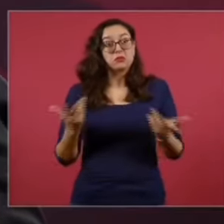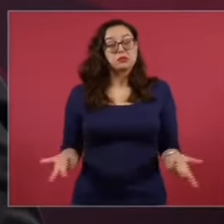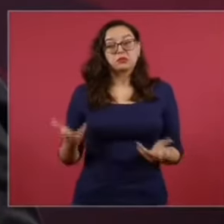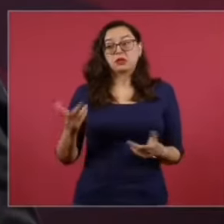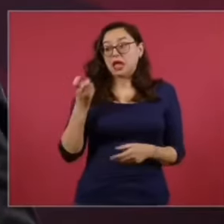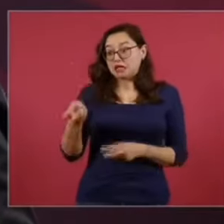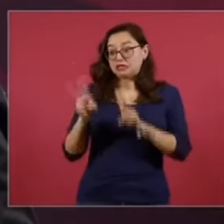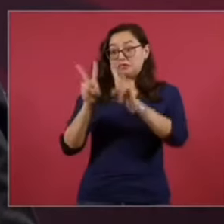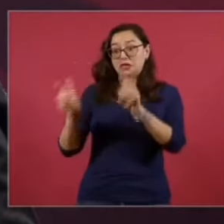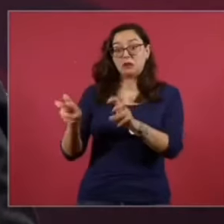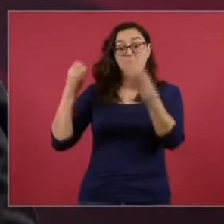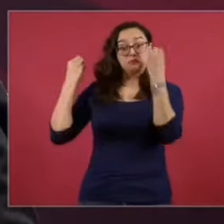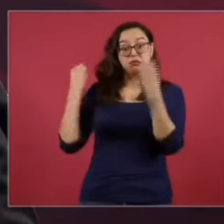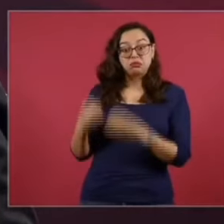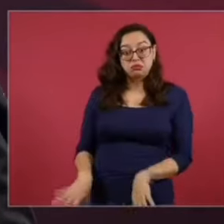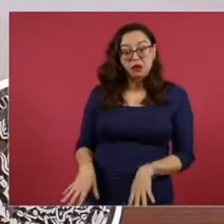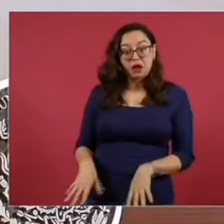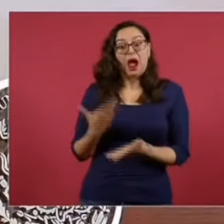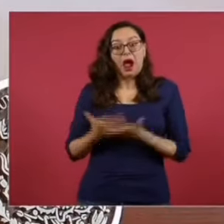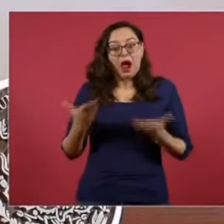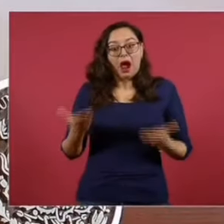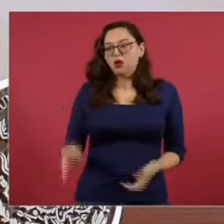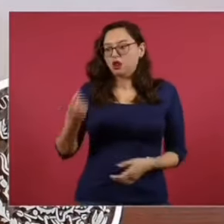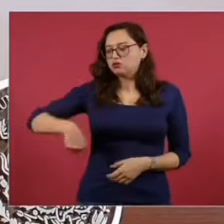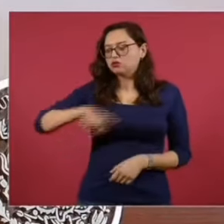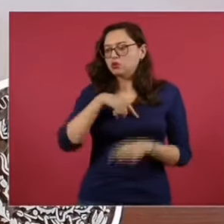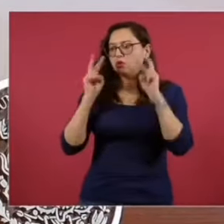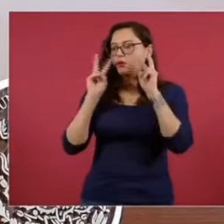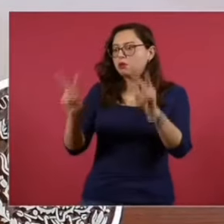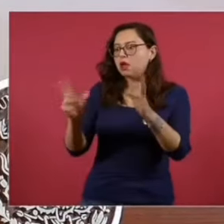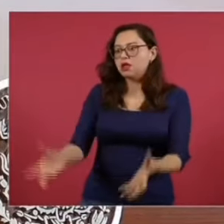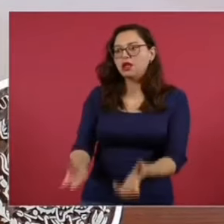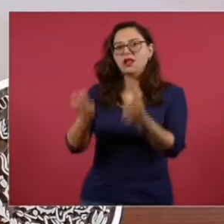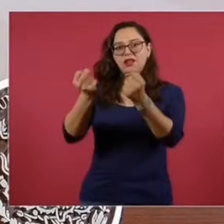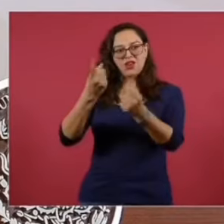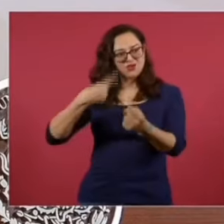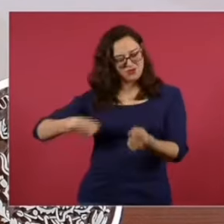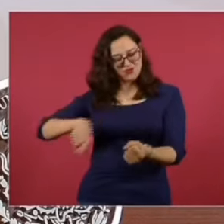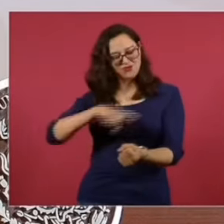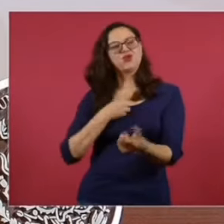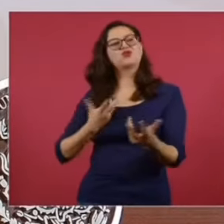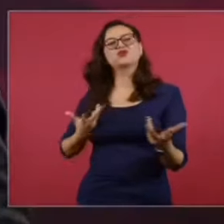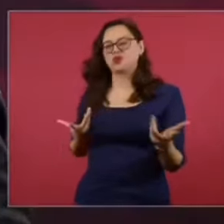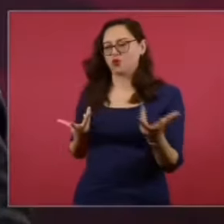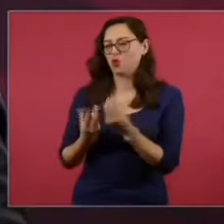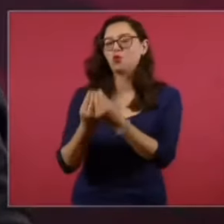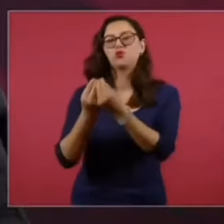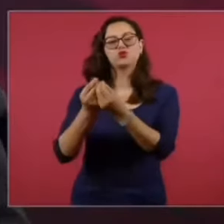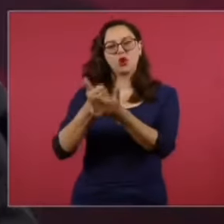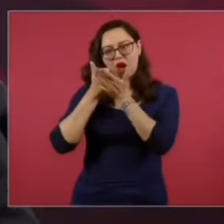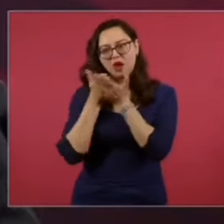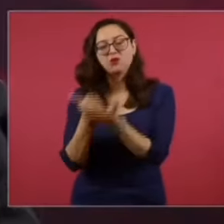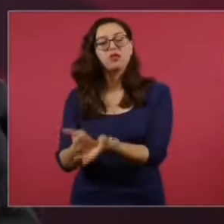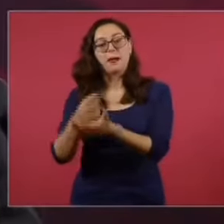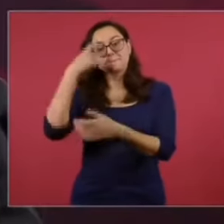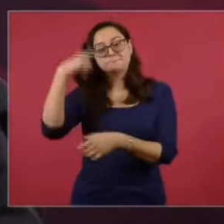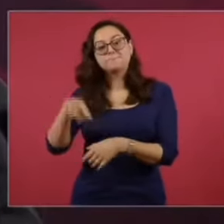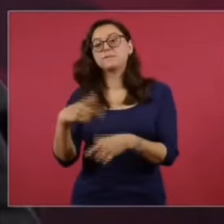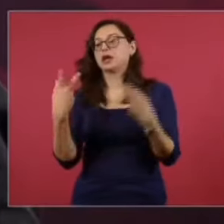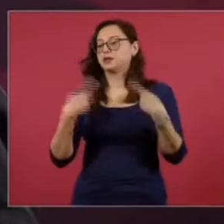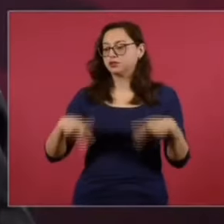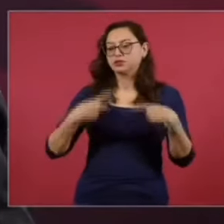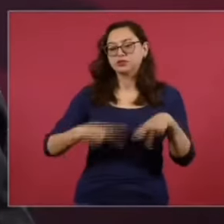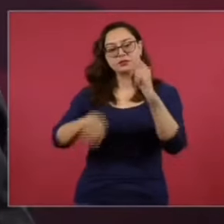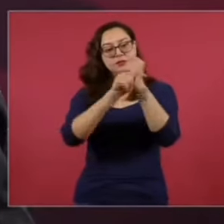somos el brazo científico y tecnológico que se ha comprometido con la movilidad segura, viable y sustentable de personas